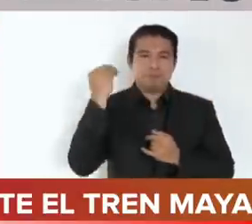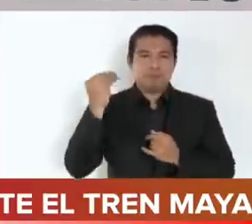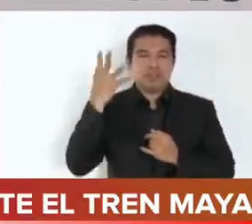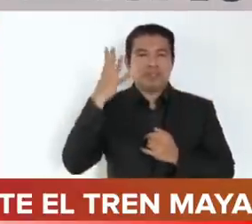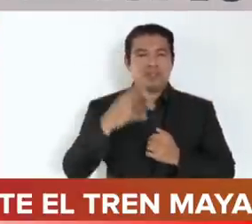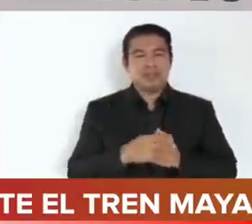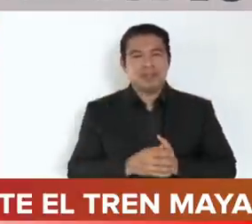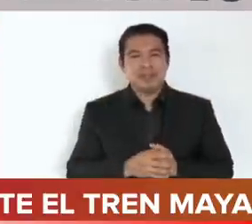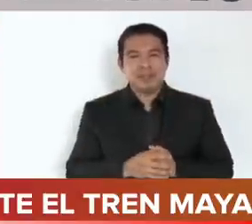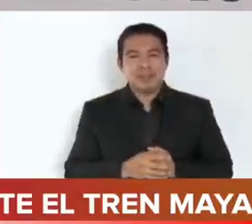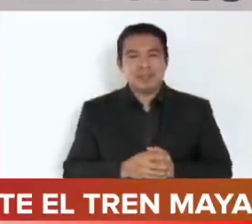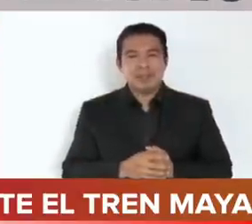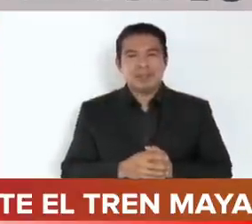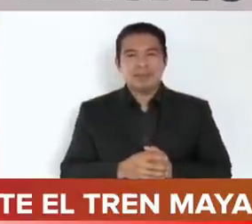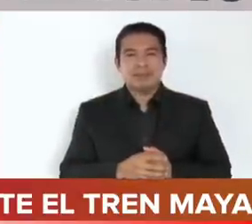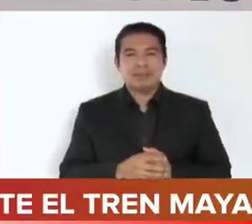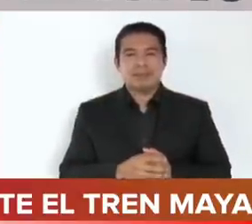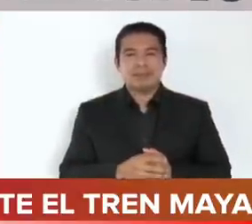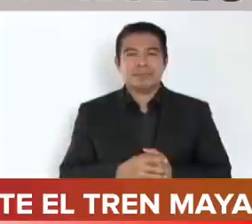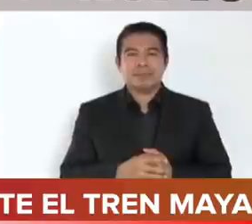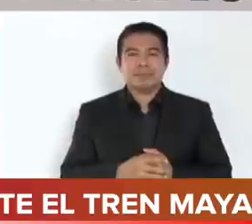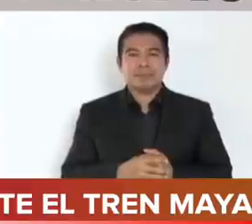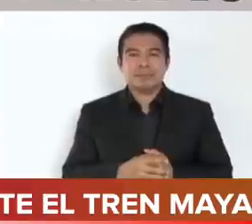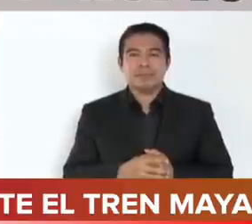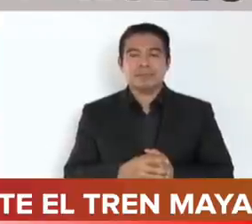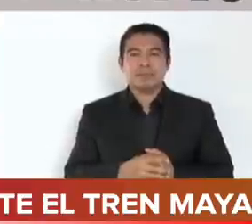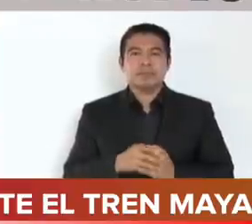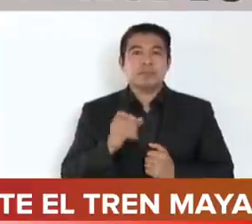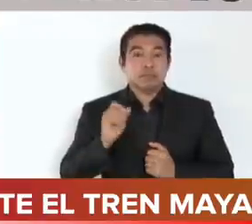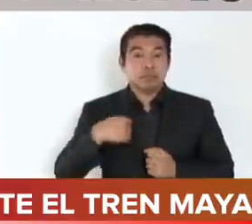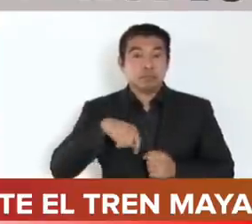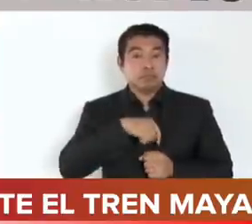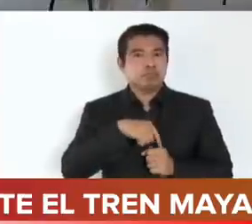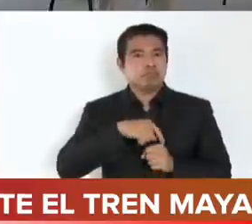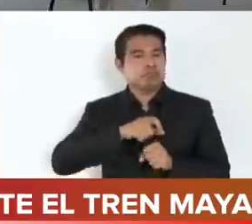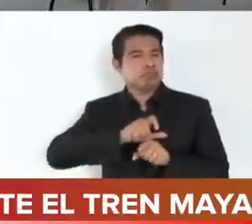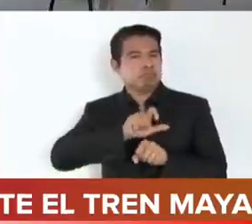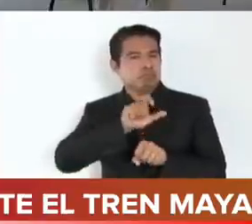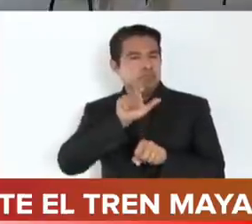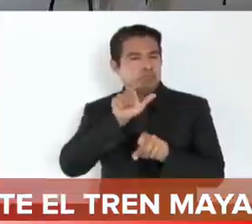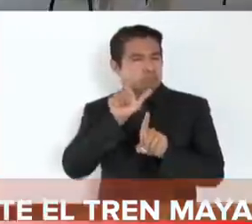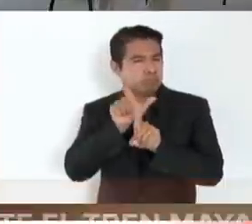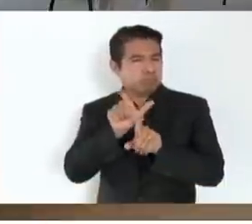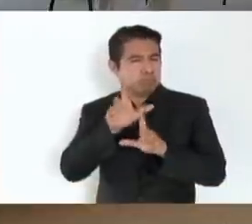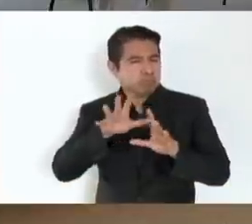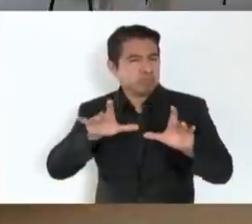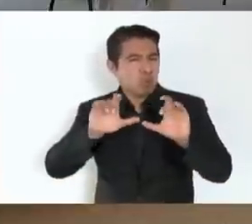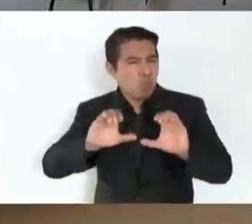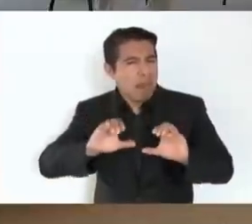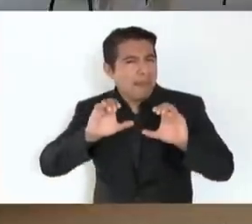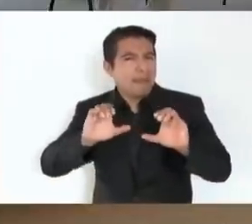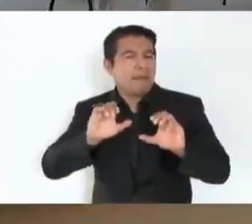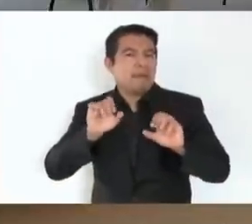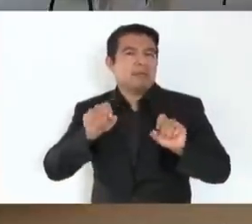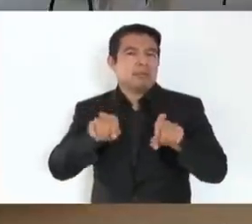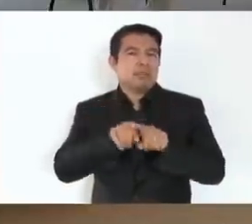proteger y engrandecer